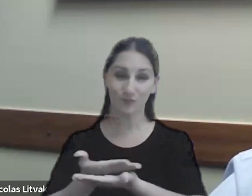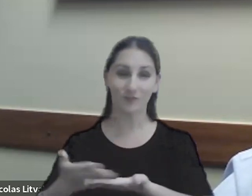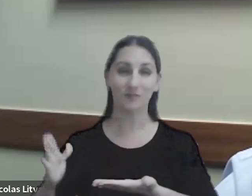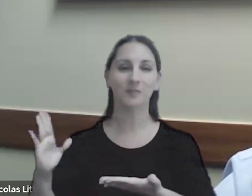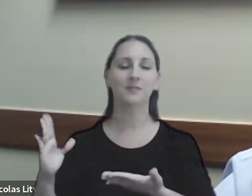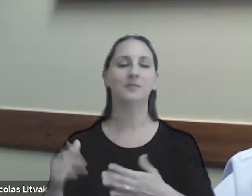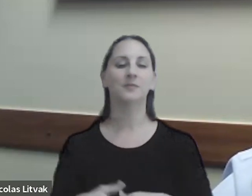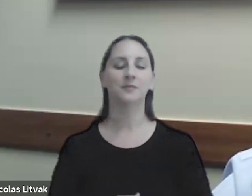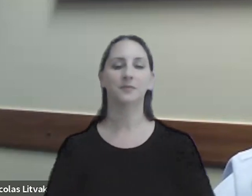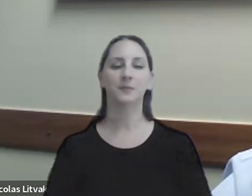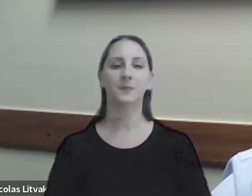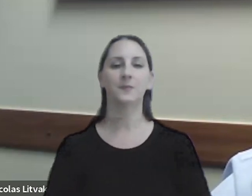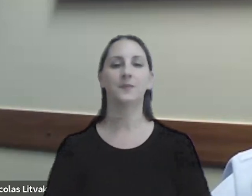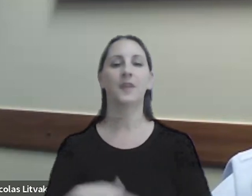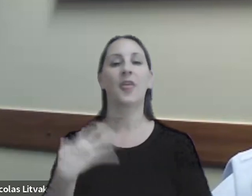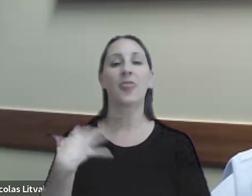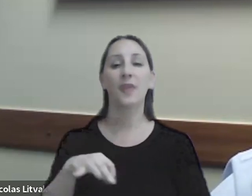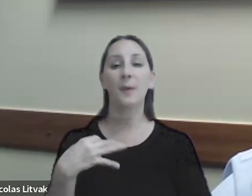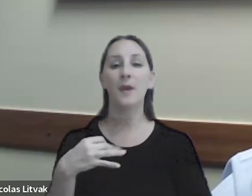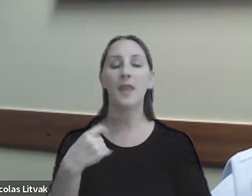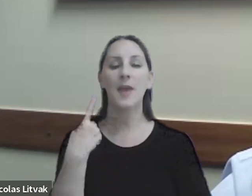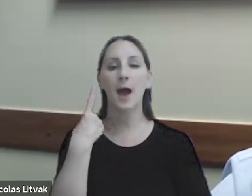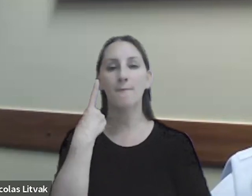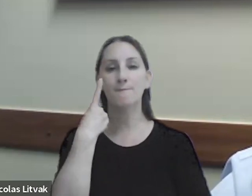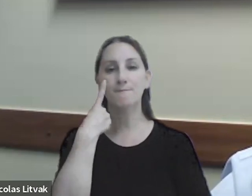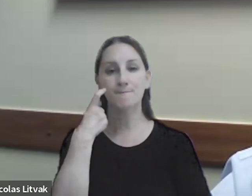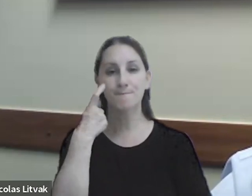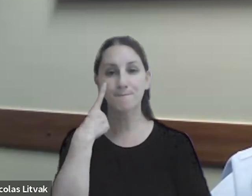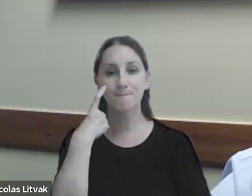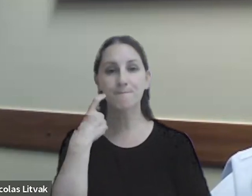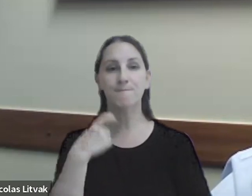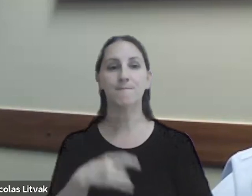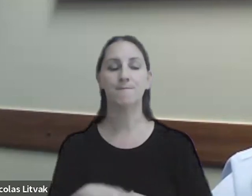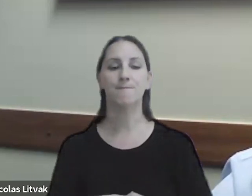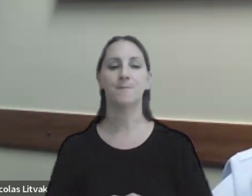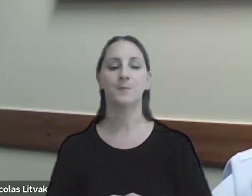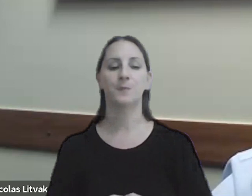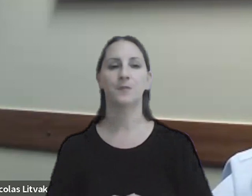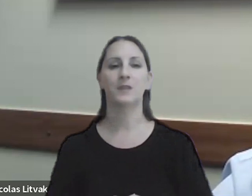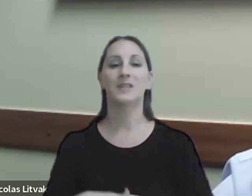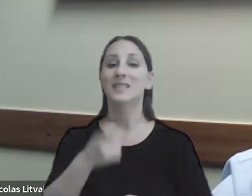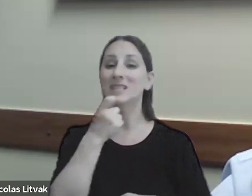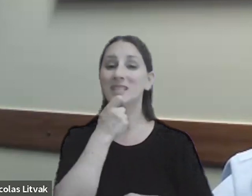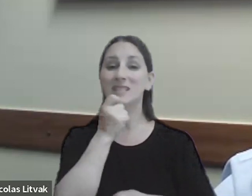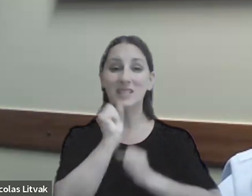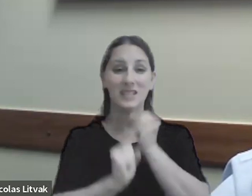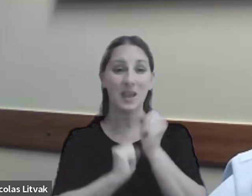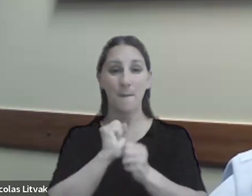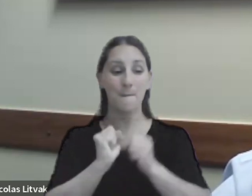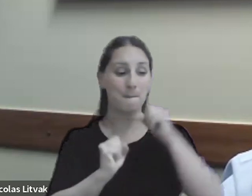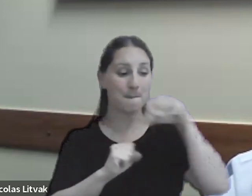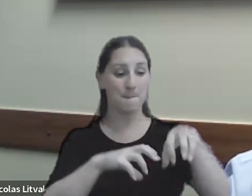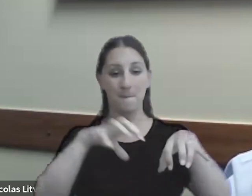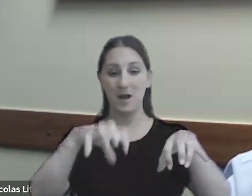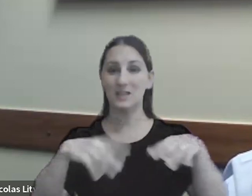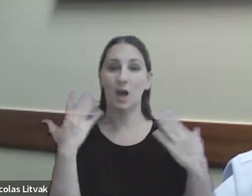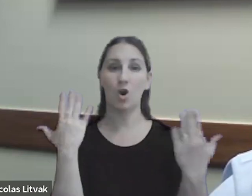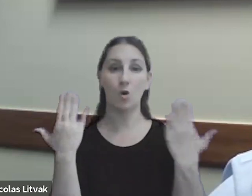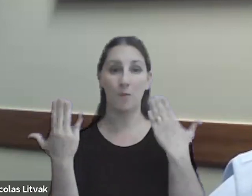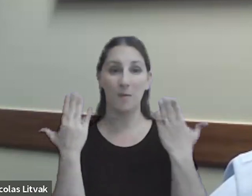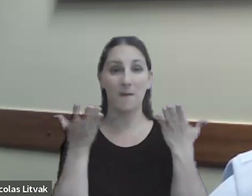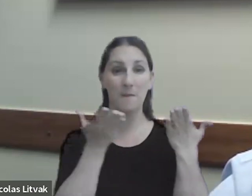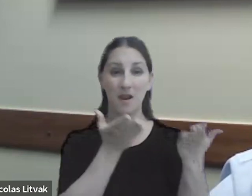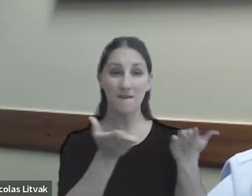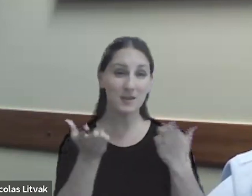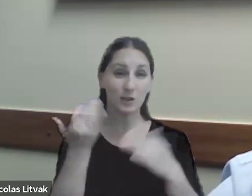lo que tendría que verificarse es en definitiva si las empresas comparables tienen o no esos beneficios